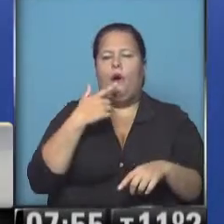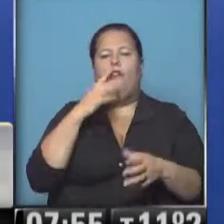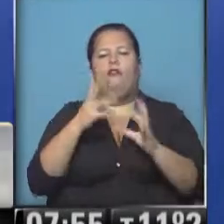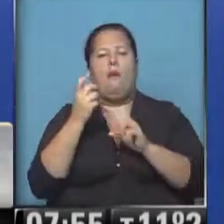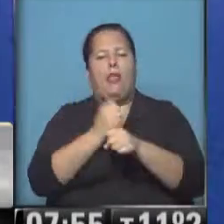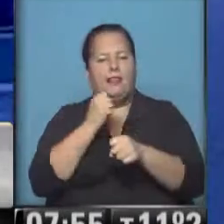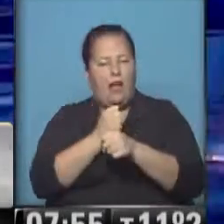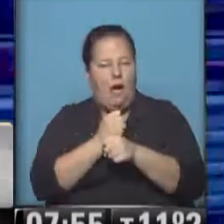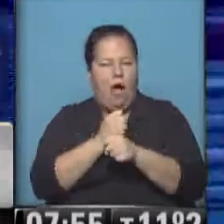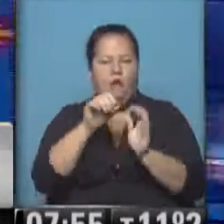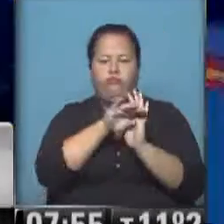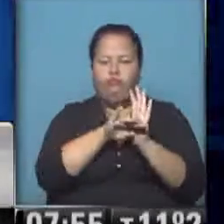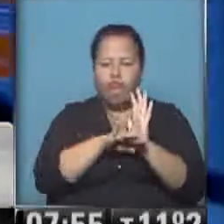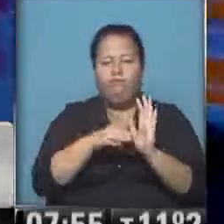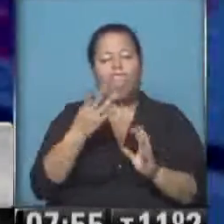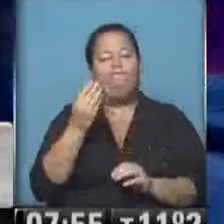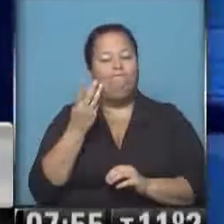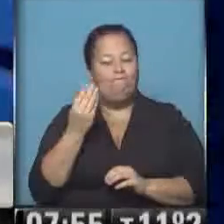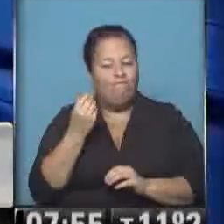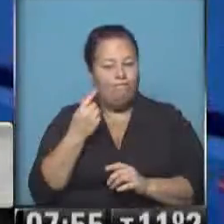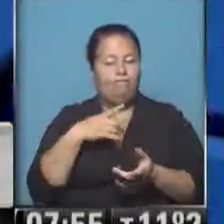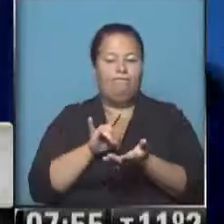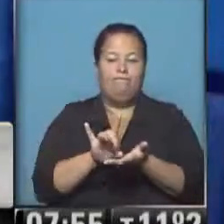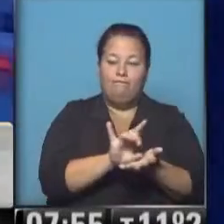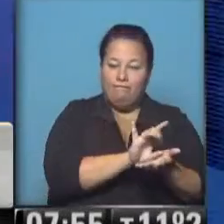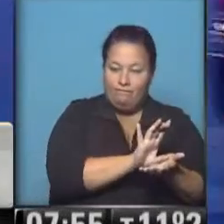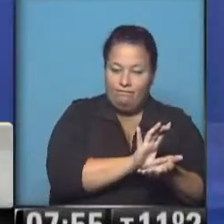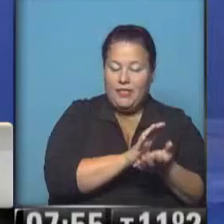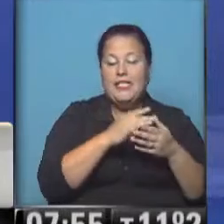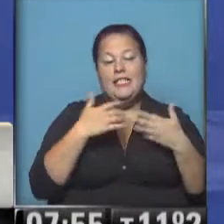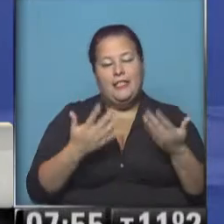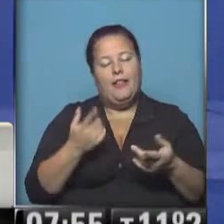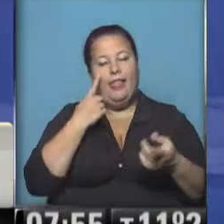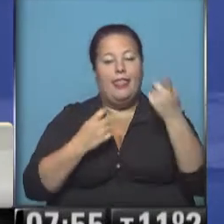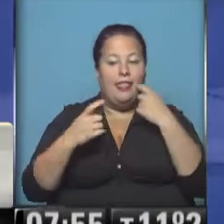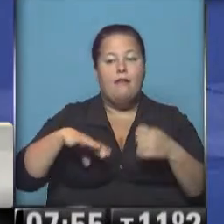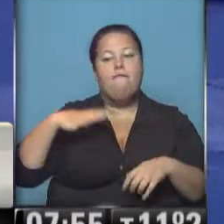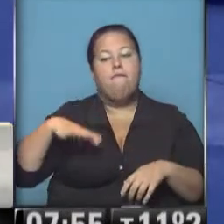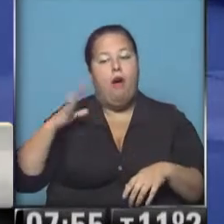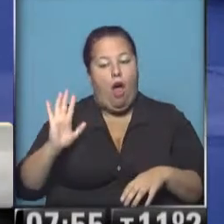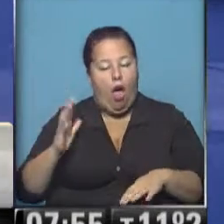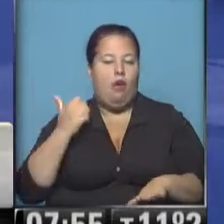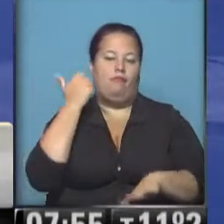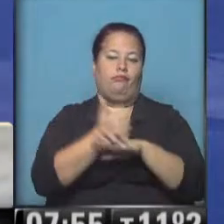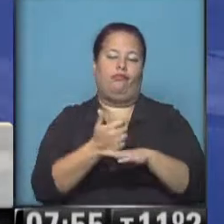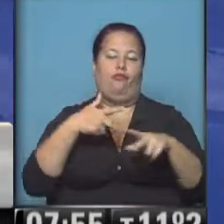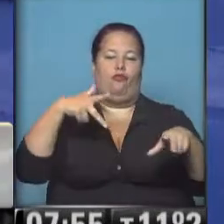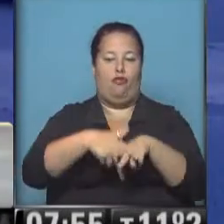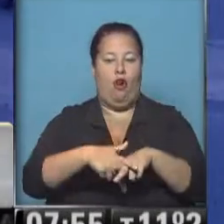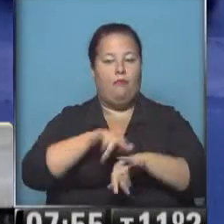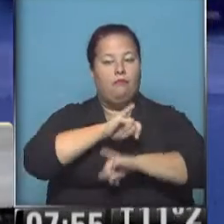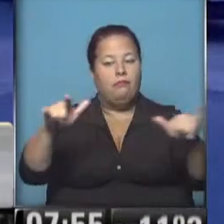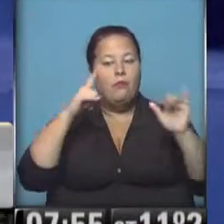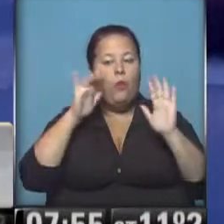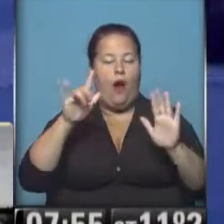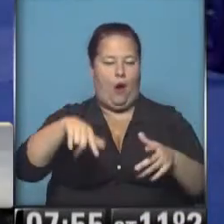condiciones laborales, temen por distintos despidos y van preventivamente a realizar un corte, un llamado a